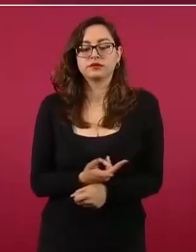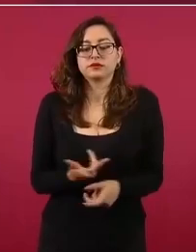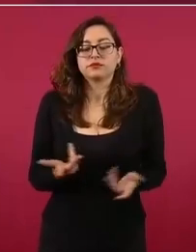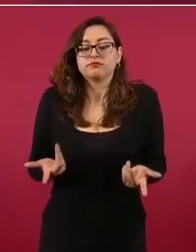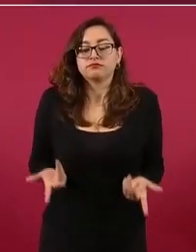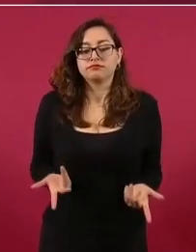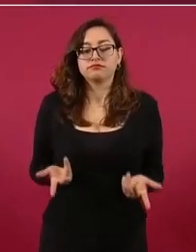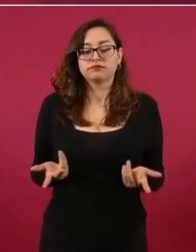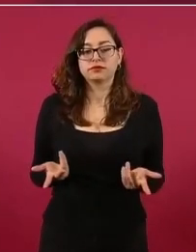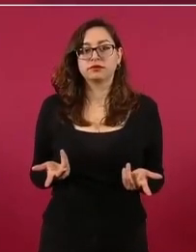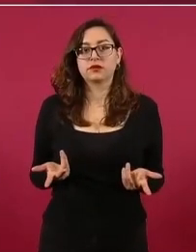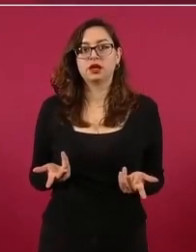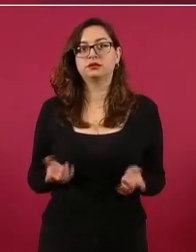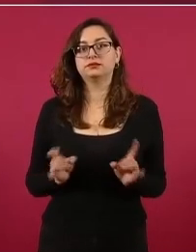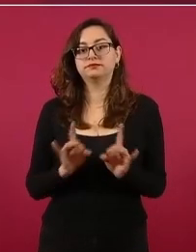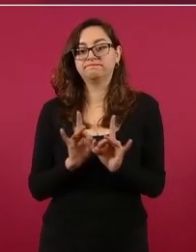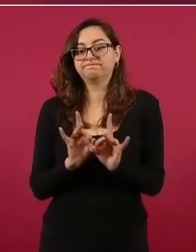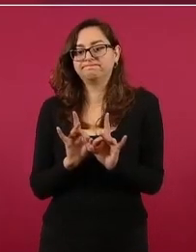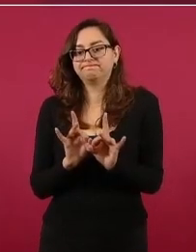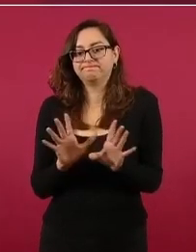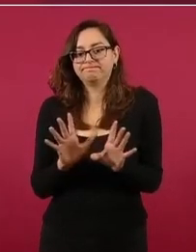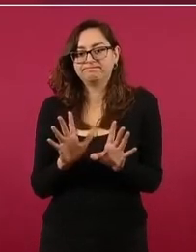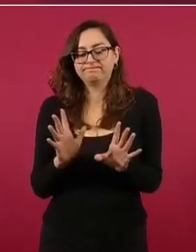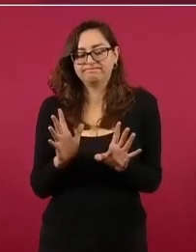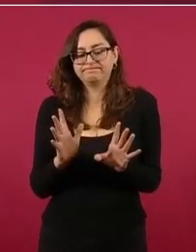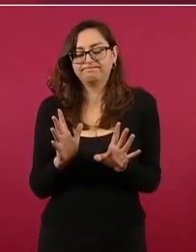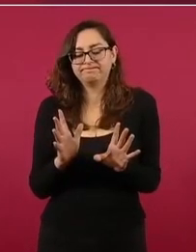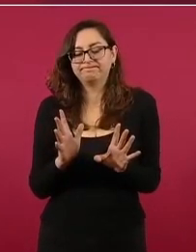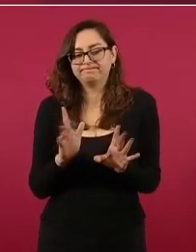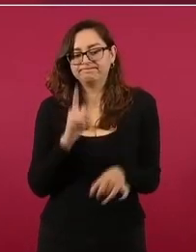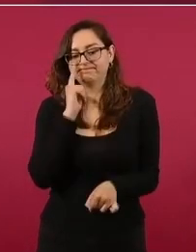se quiso